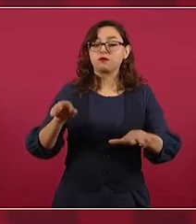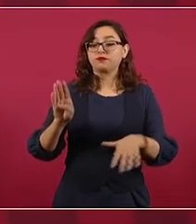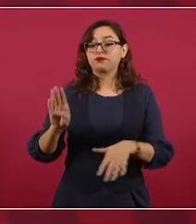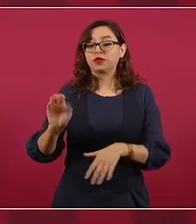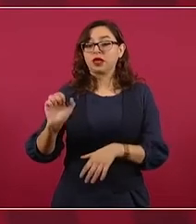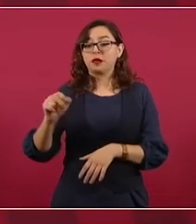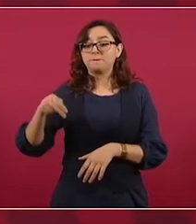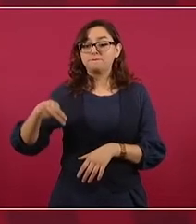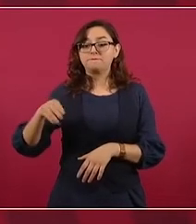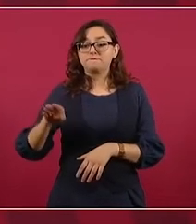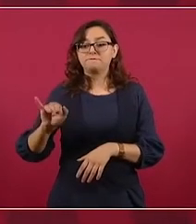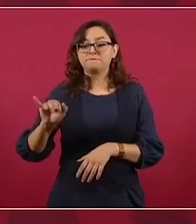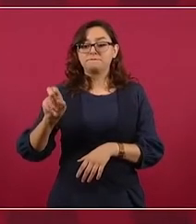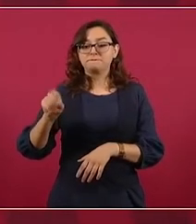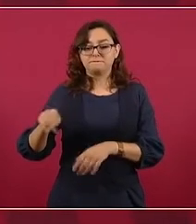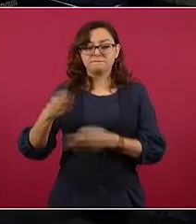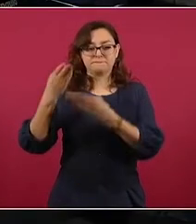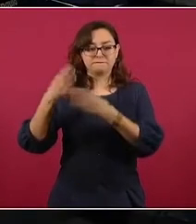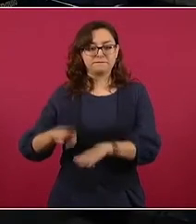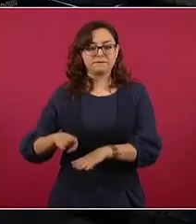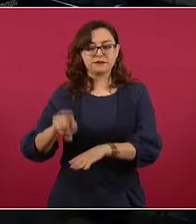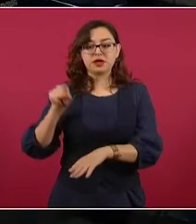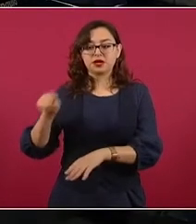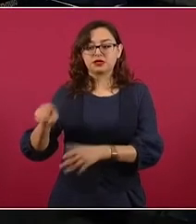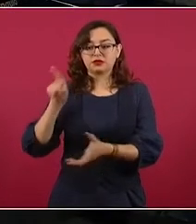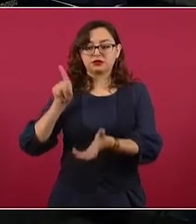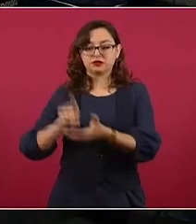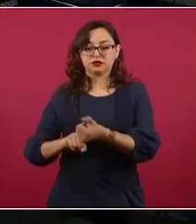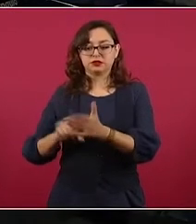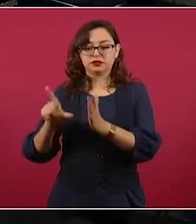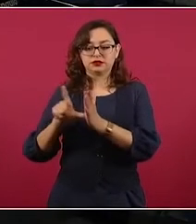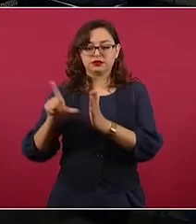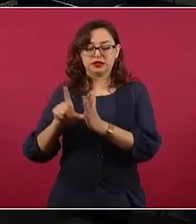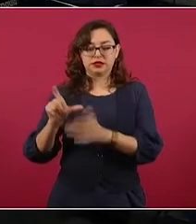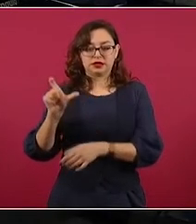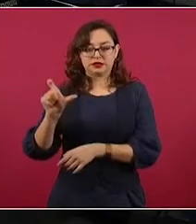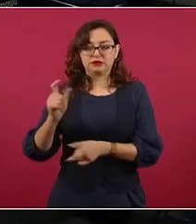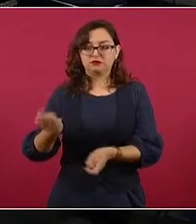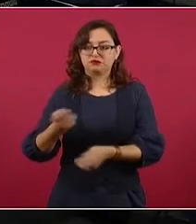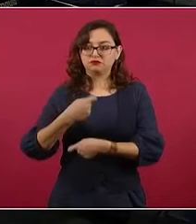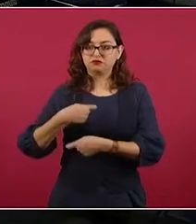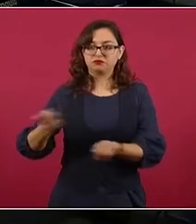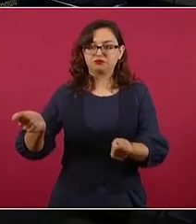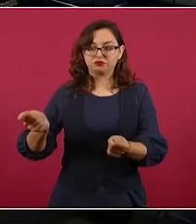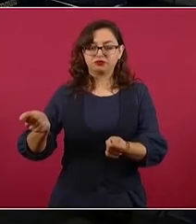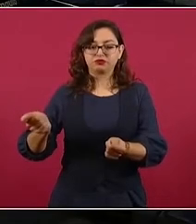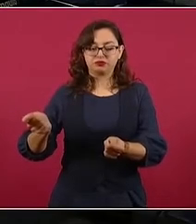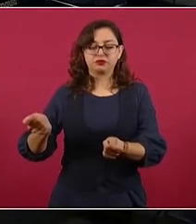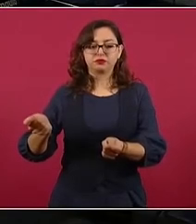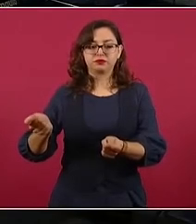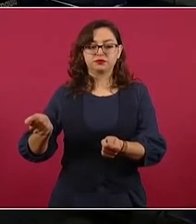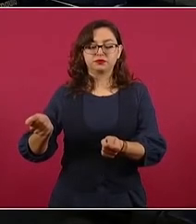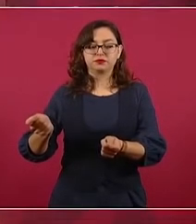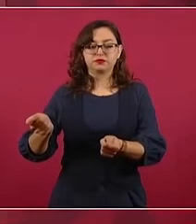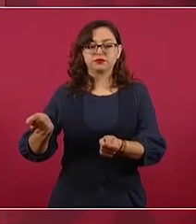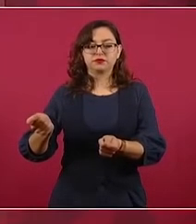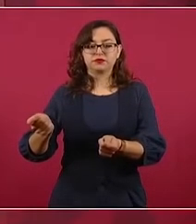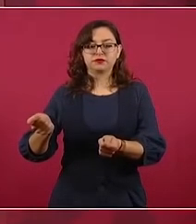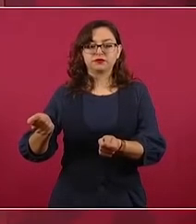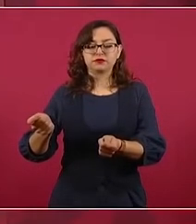de las tarjetas, porque la empresa no